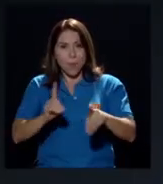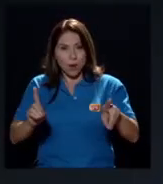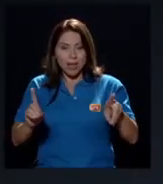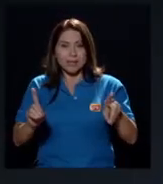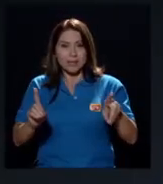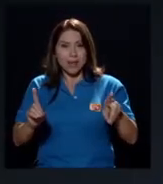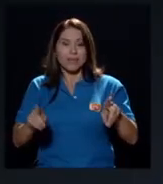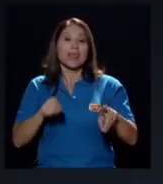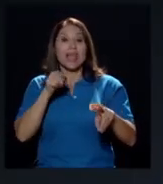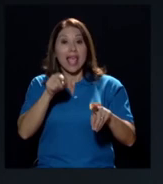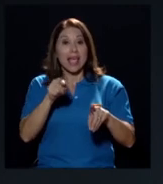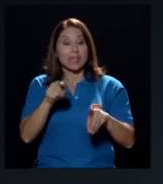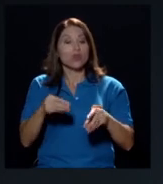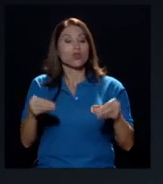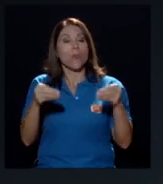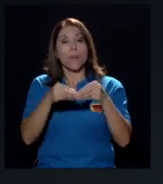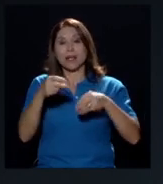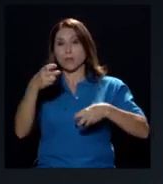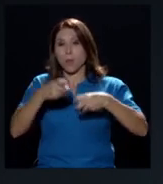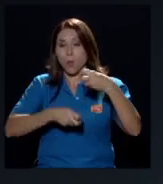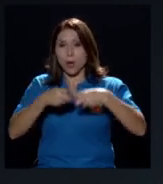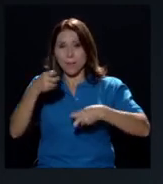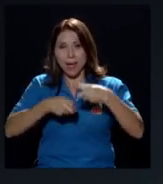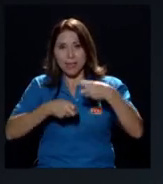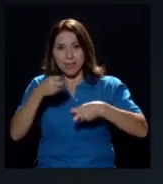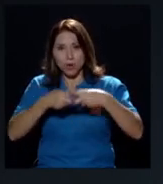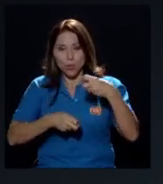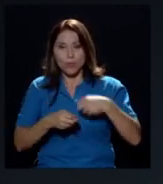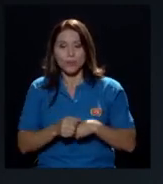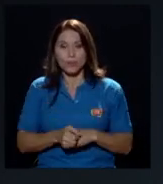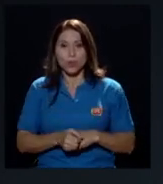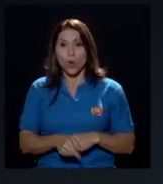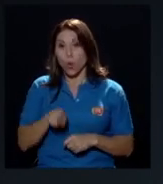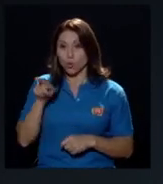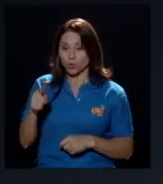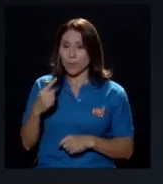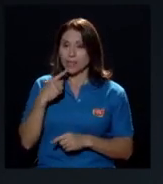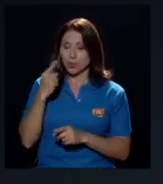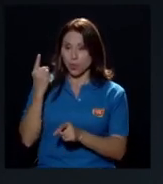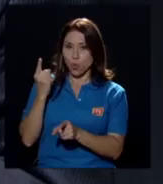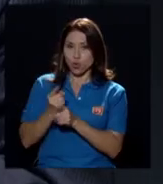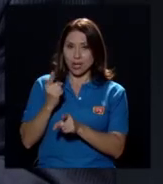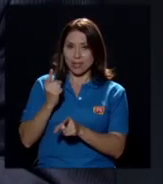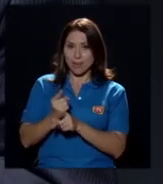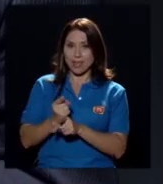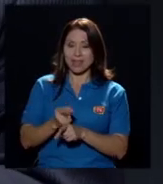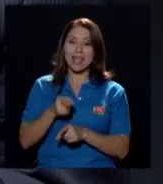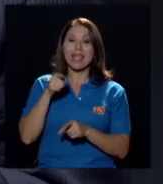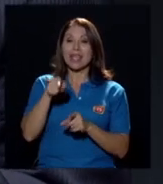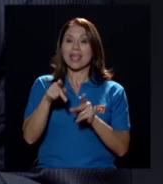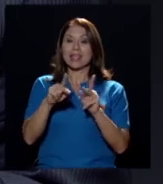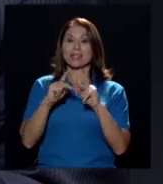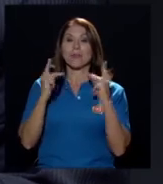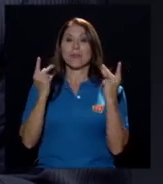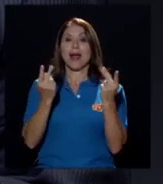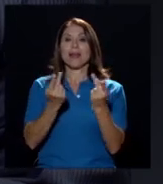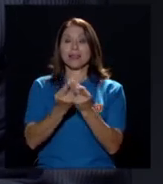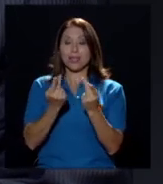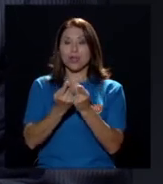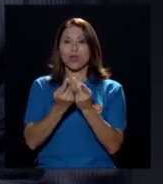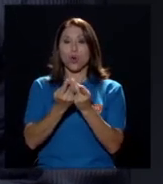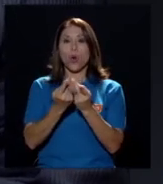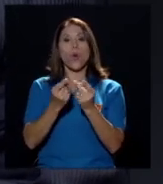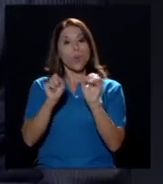parte más problemática. Usted mencionó correctamente que ese partido entró al